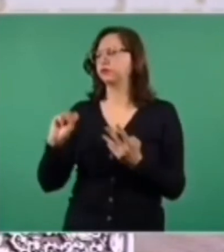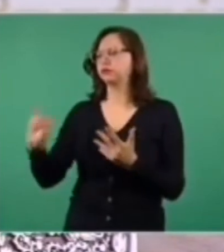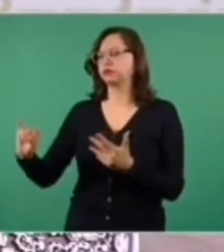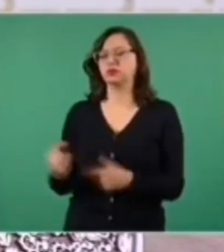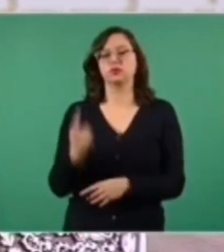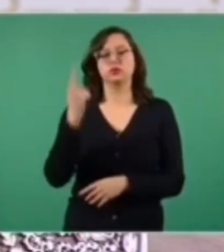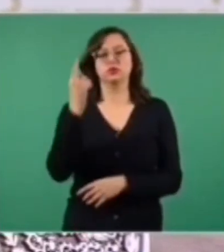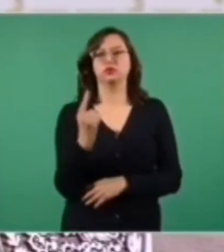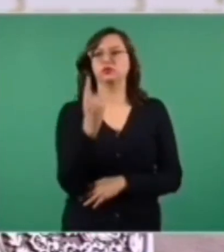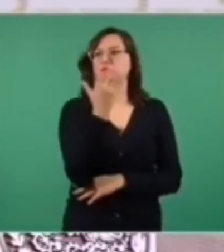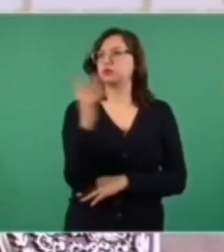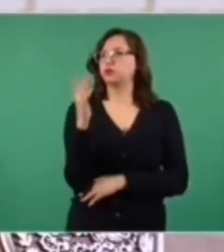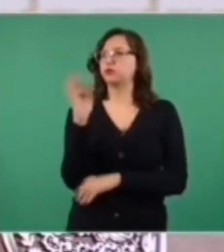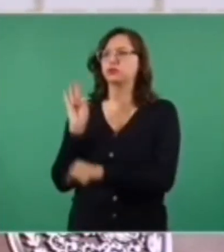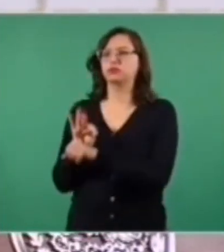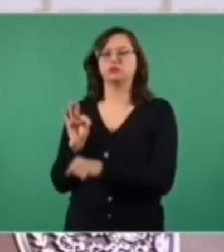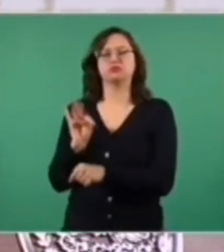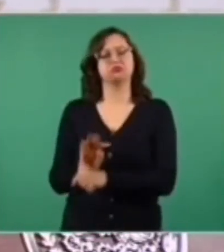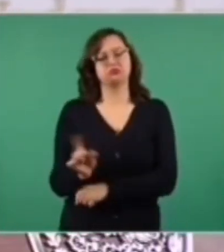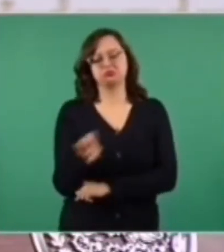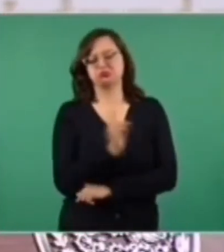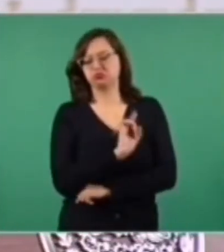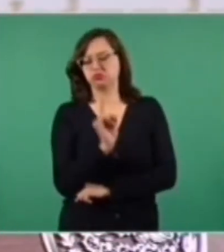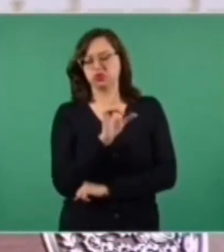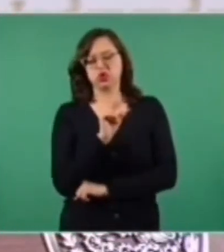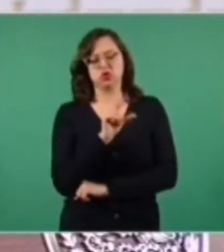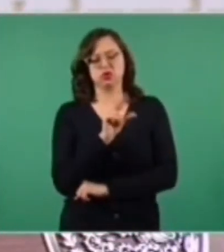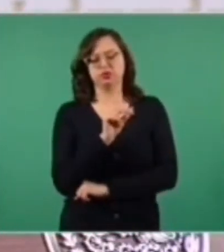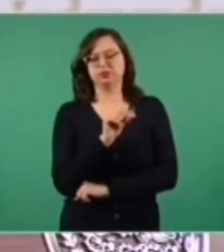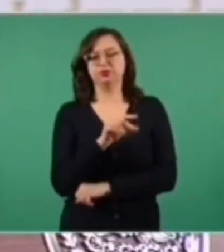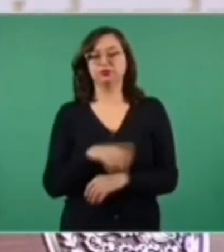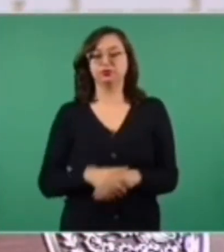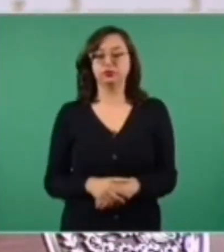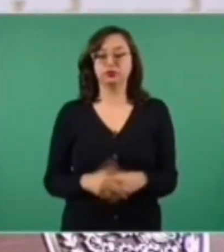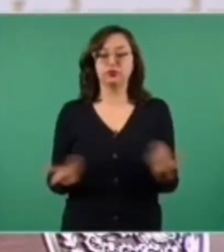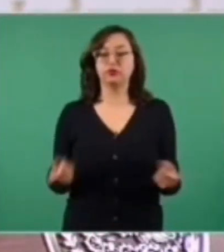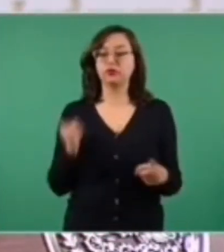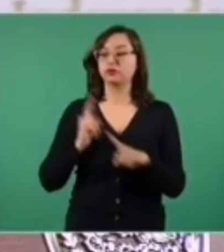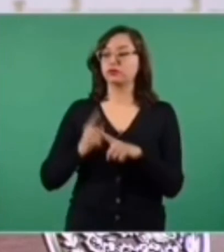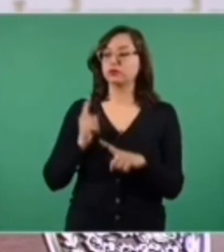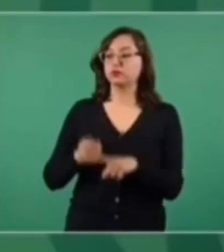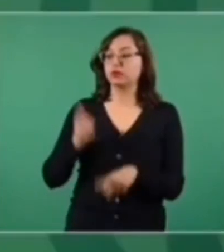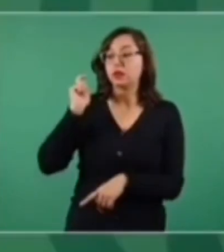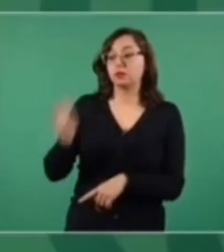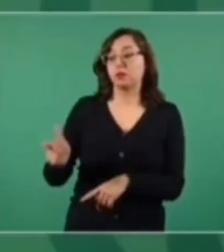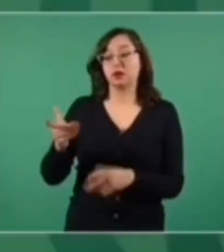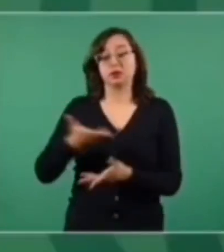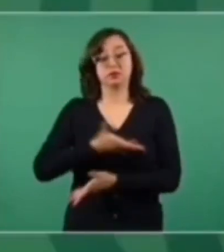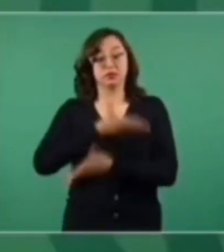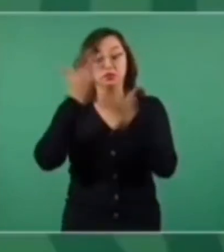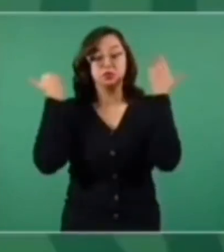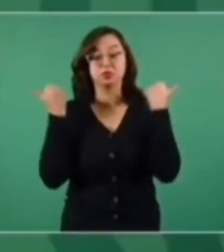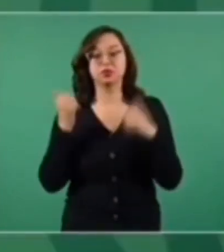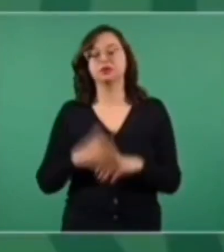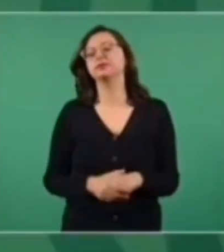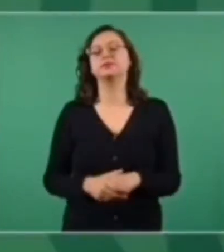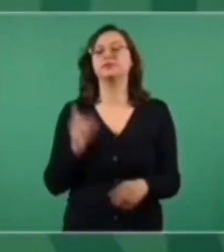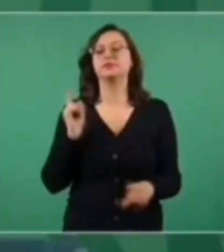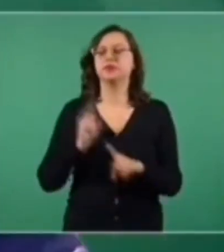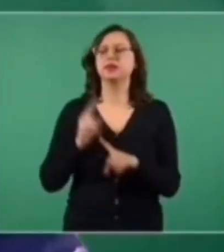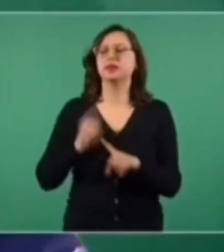que quién sabe quién lo patrocina, ahora sí que de parte de